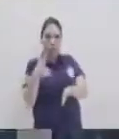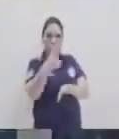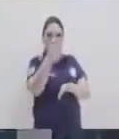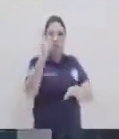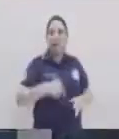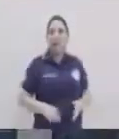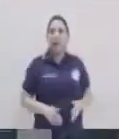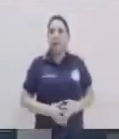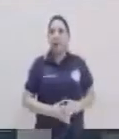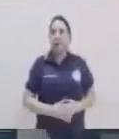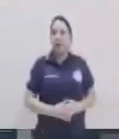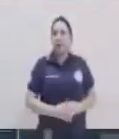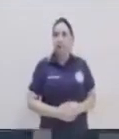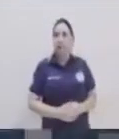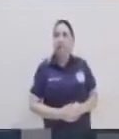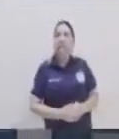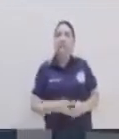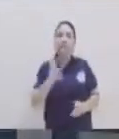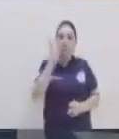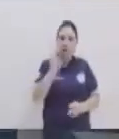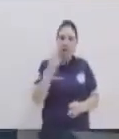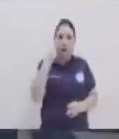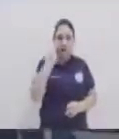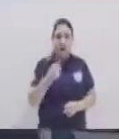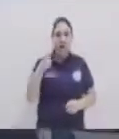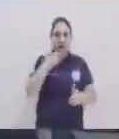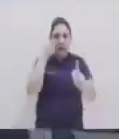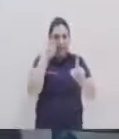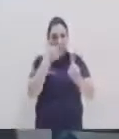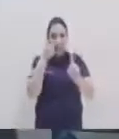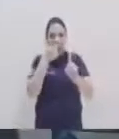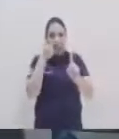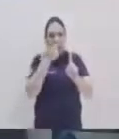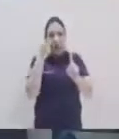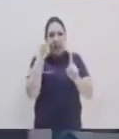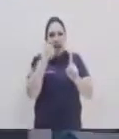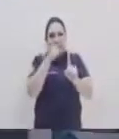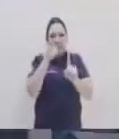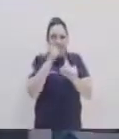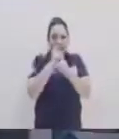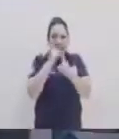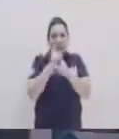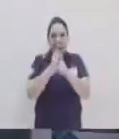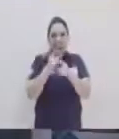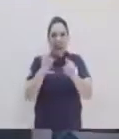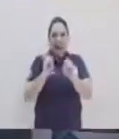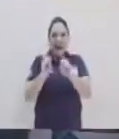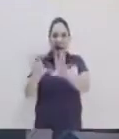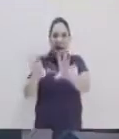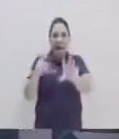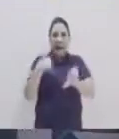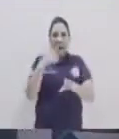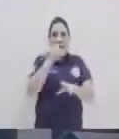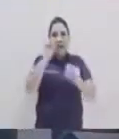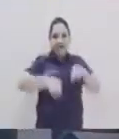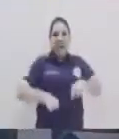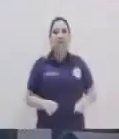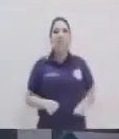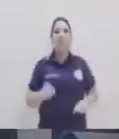para alumbrar. Sí, pues, y ahí se puede identificar perfectamente la parábola, ¿verdad? Porque como usted dice,